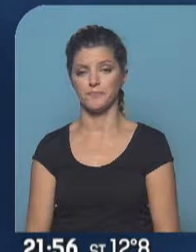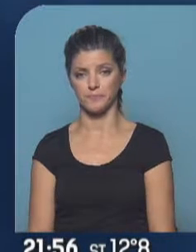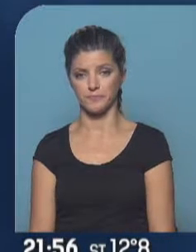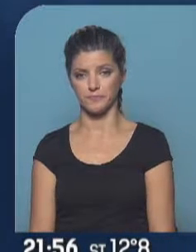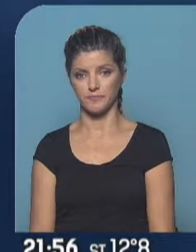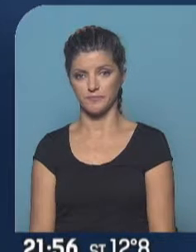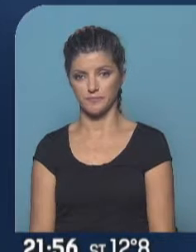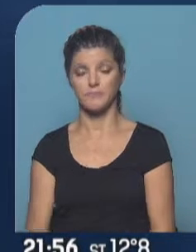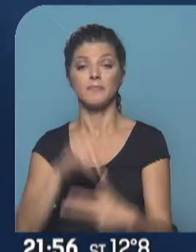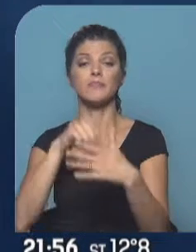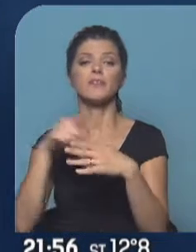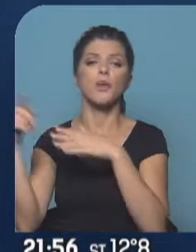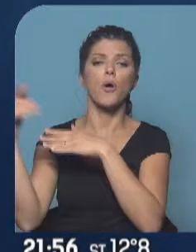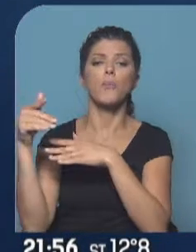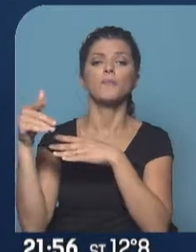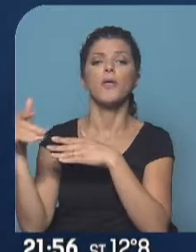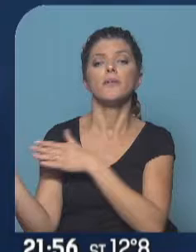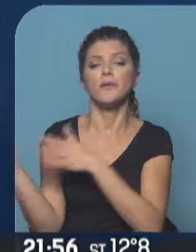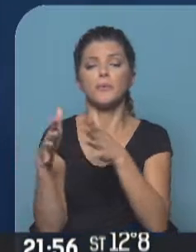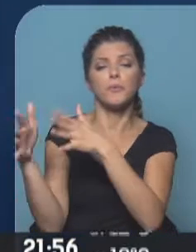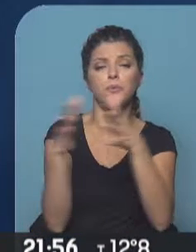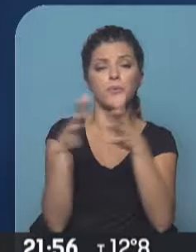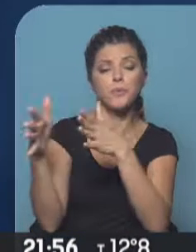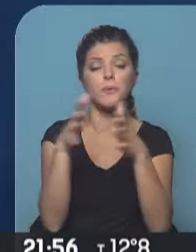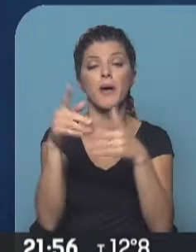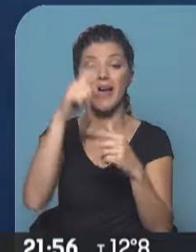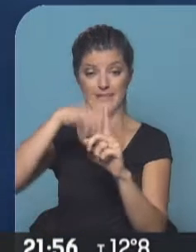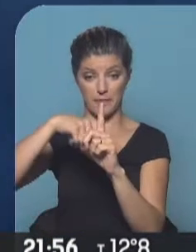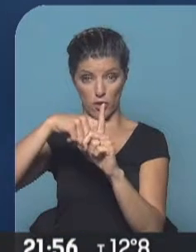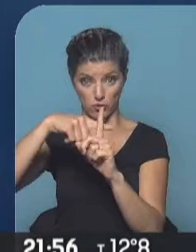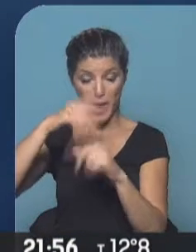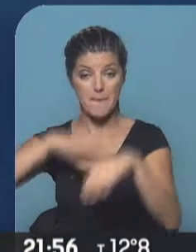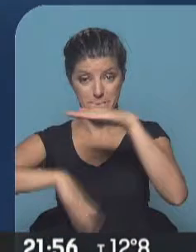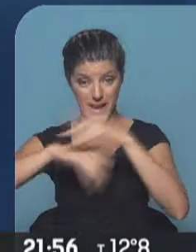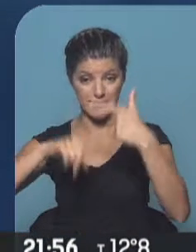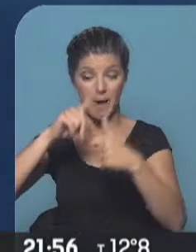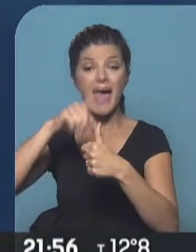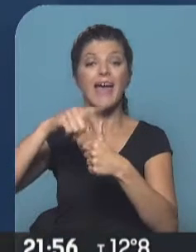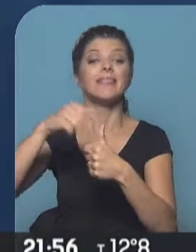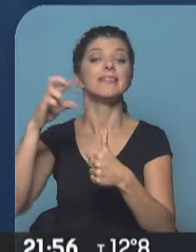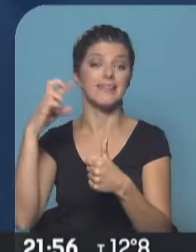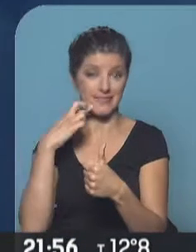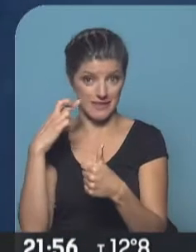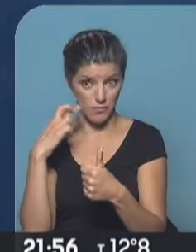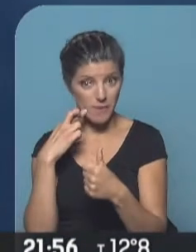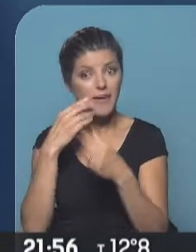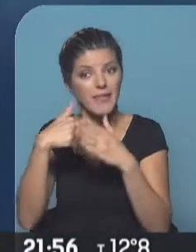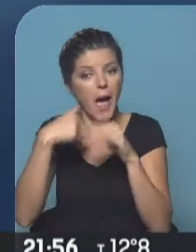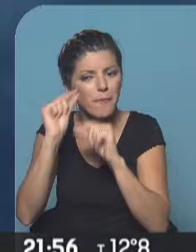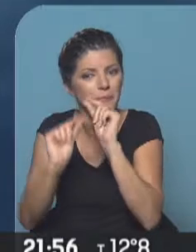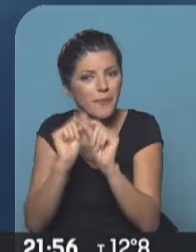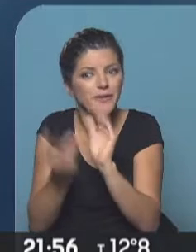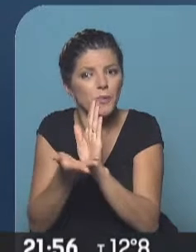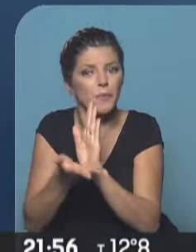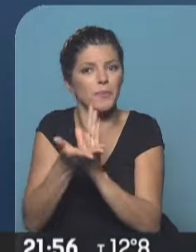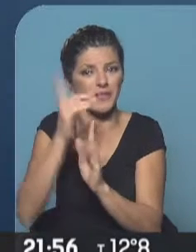jornada de martes con vientos leves del sector este, pero la temperatura máxima va a llegar a 19 grados, comienzan a venir las temperaturas templadas, claro, con